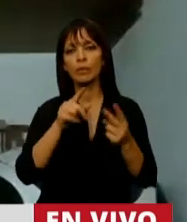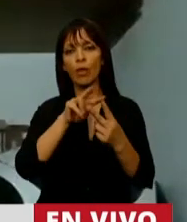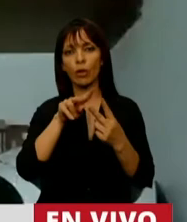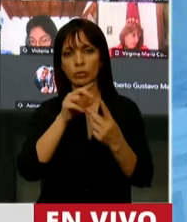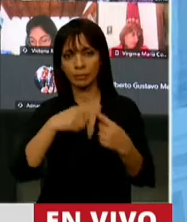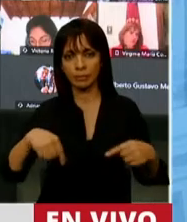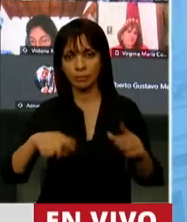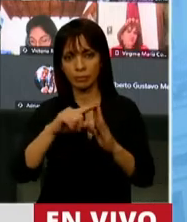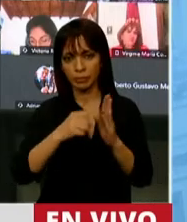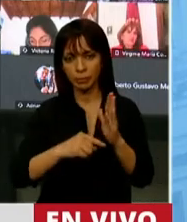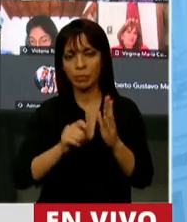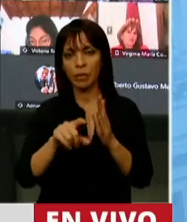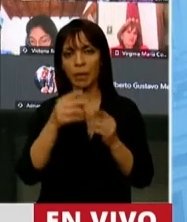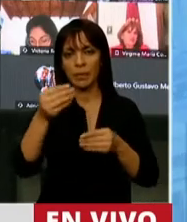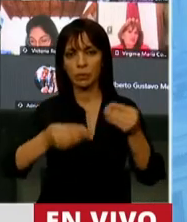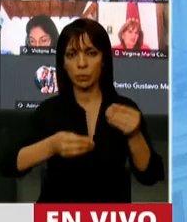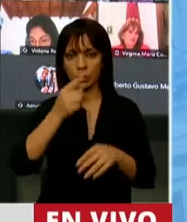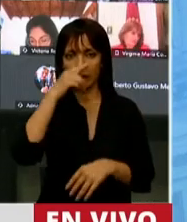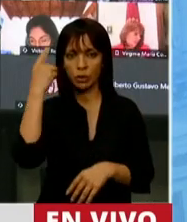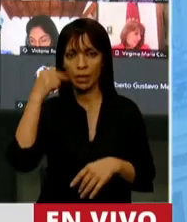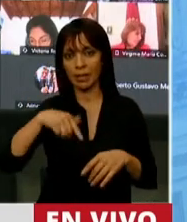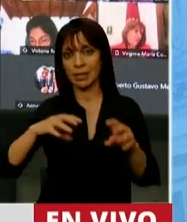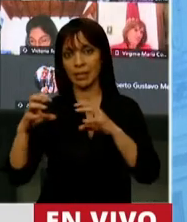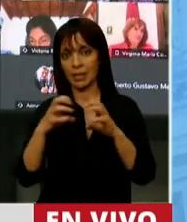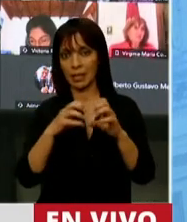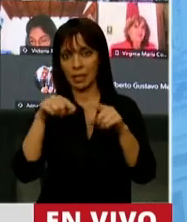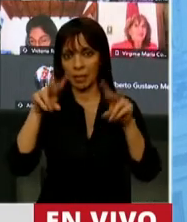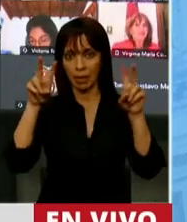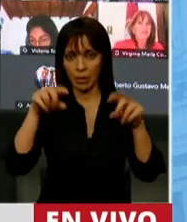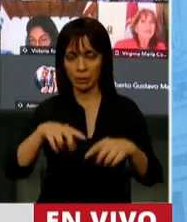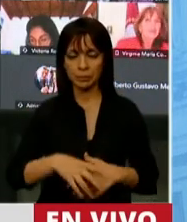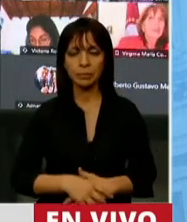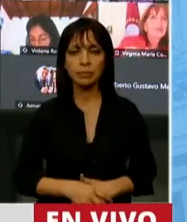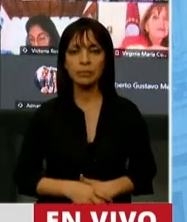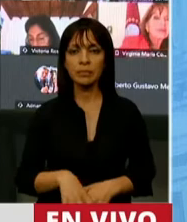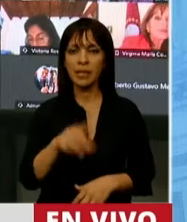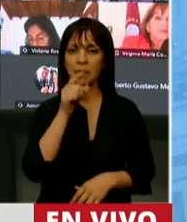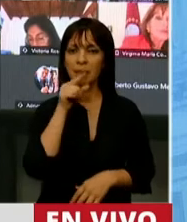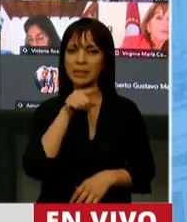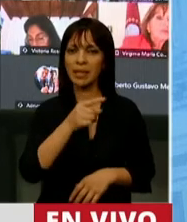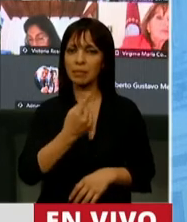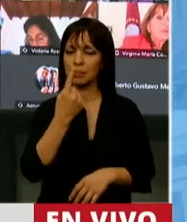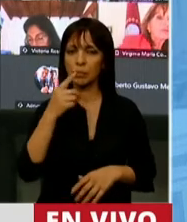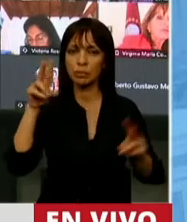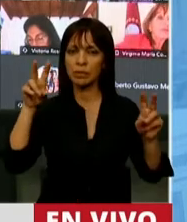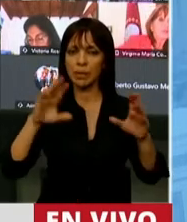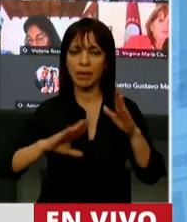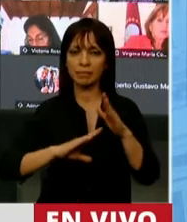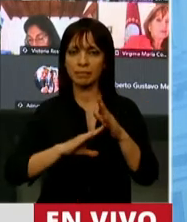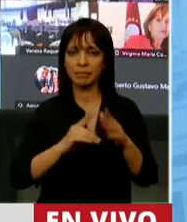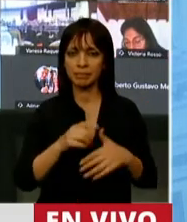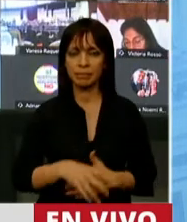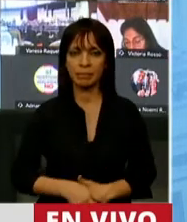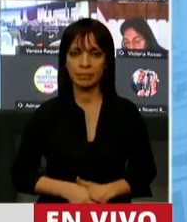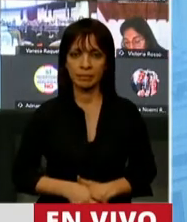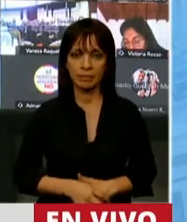el presupuesto nacional, que es lo que estamos tratando. Yo creo que ahí está el eje de la discusión.